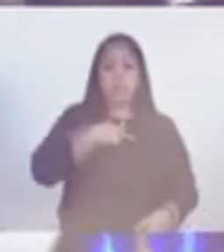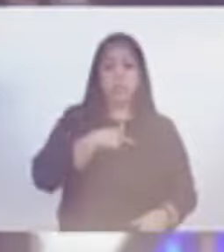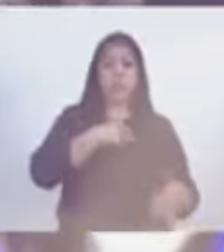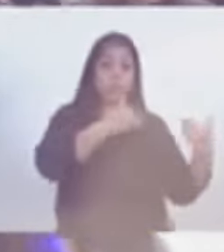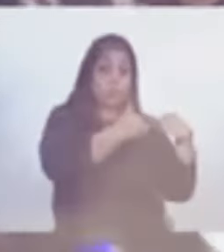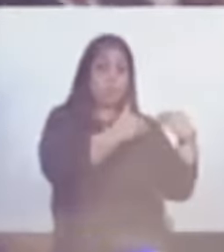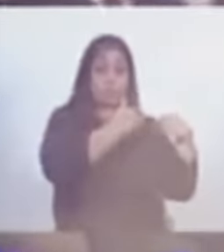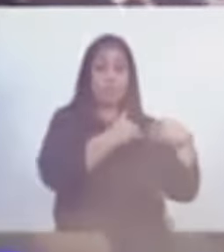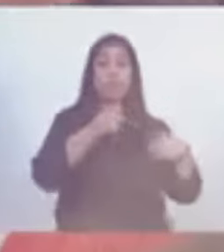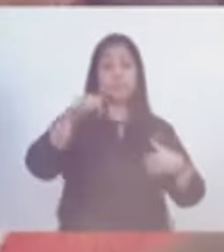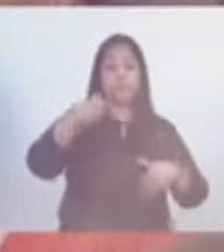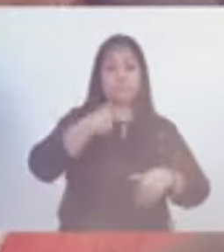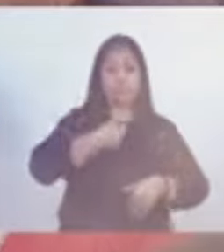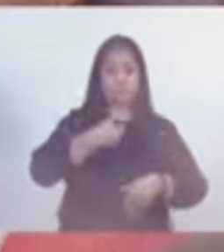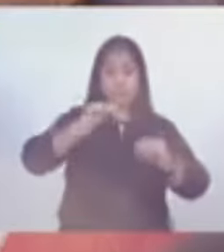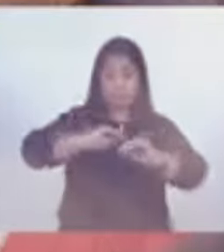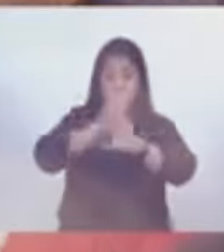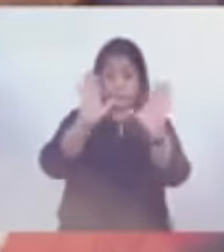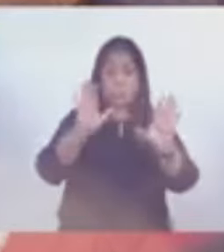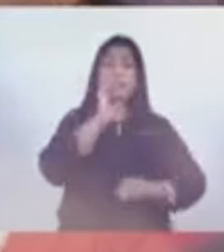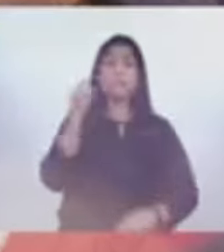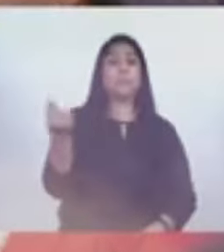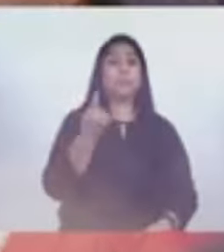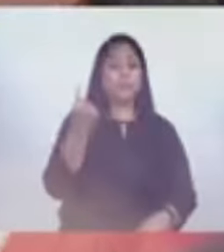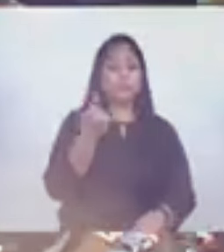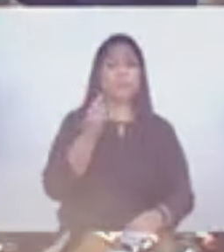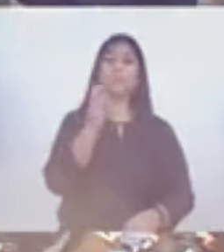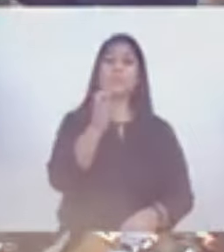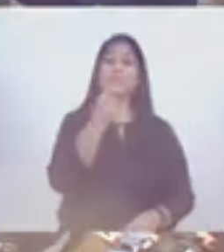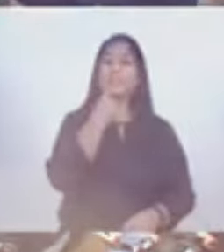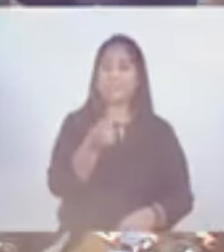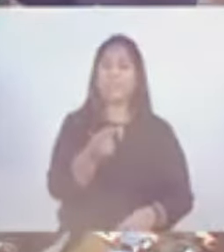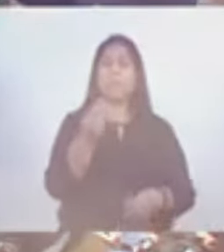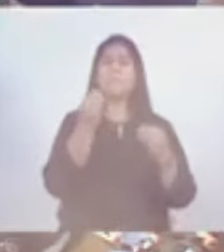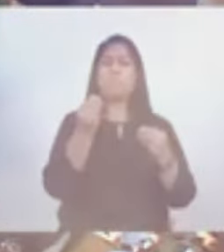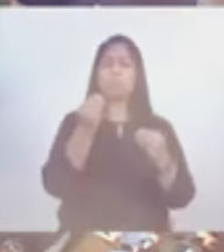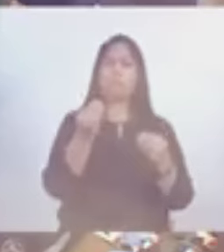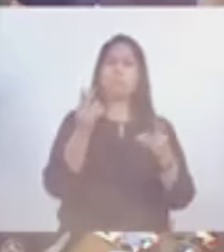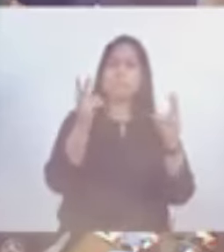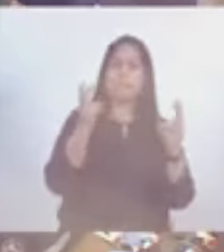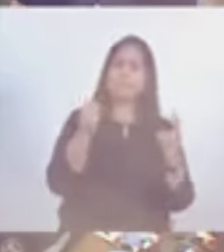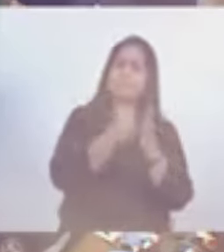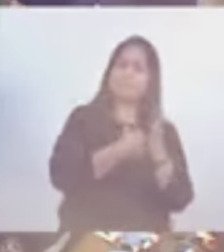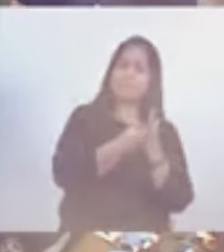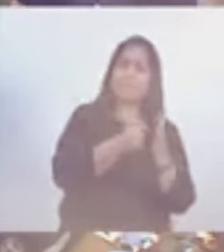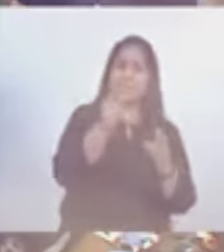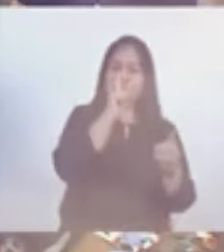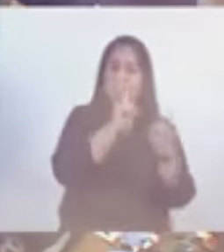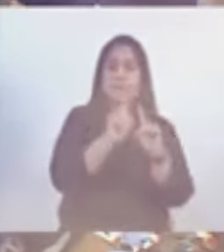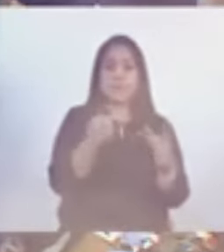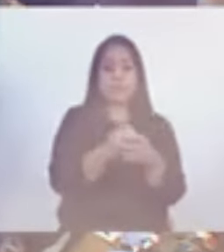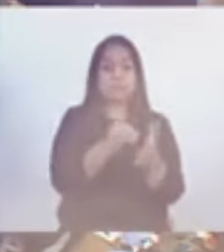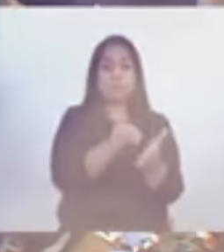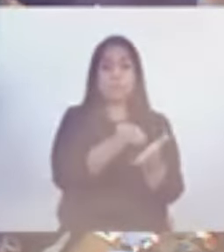compromiso nuestro con la transparencia es fundamental, y por eso pusimos mucho énfasis en establecer la Comisión